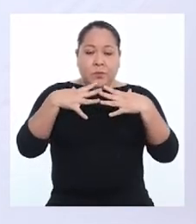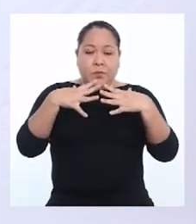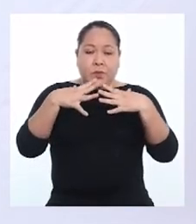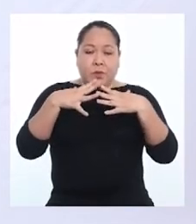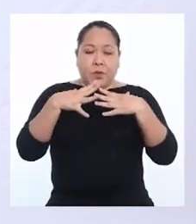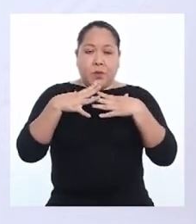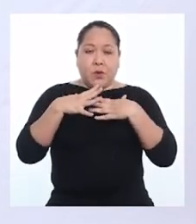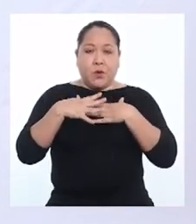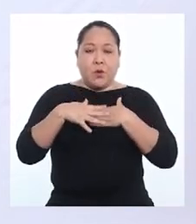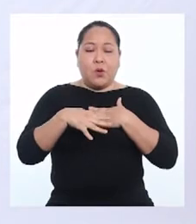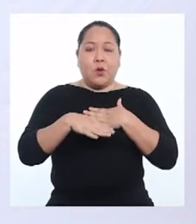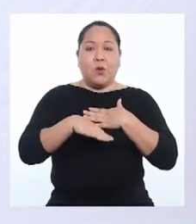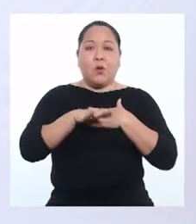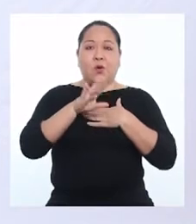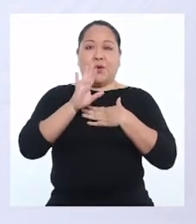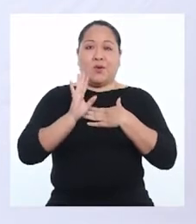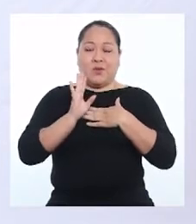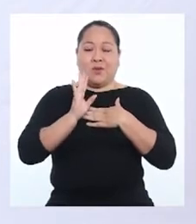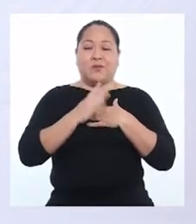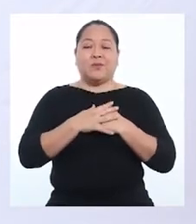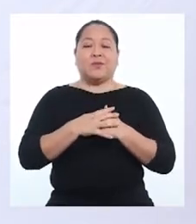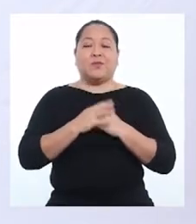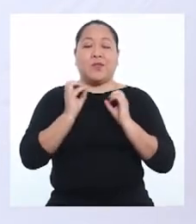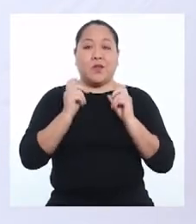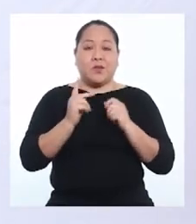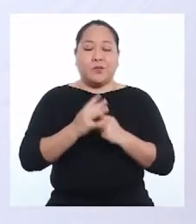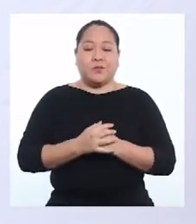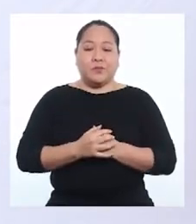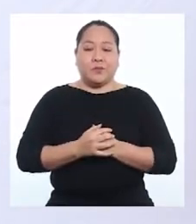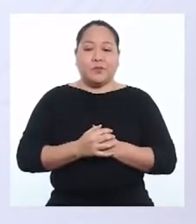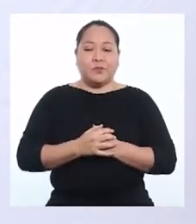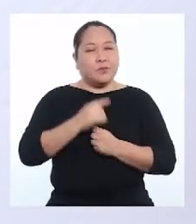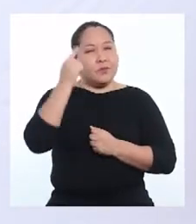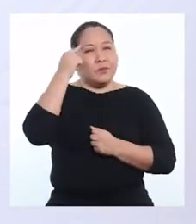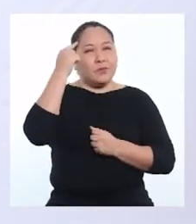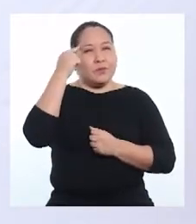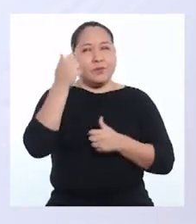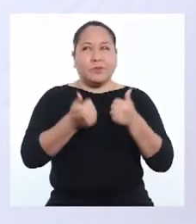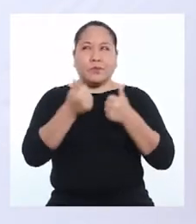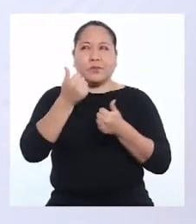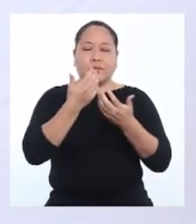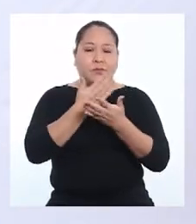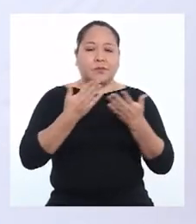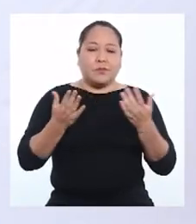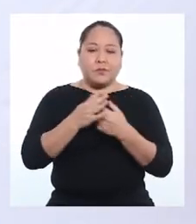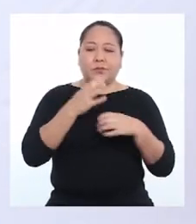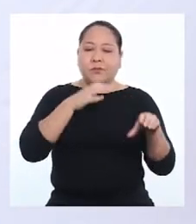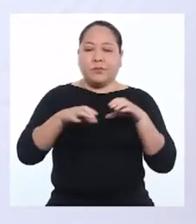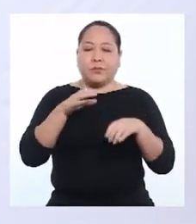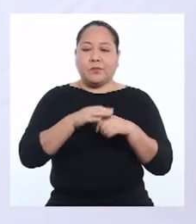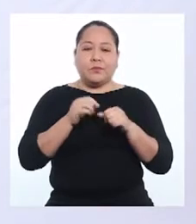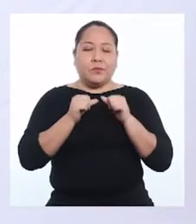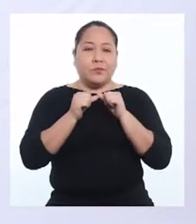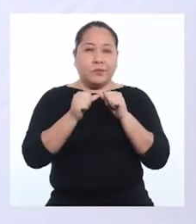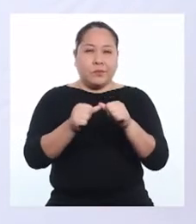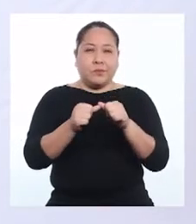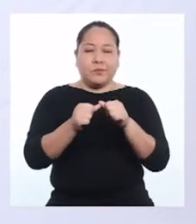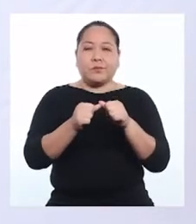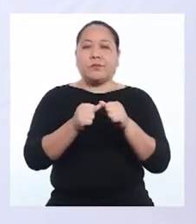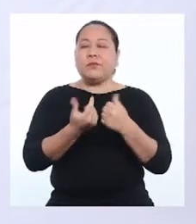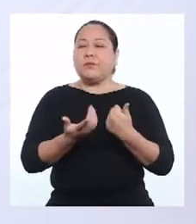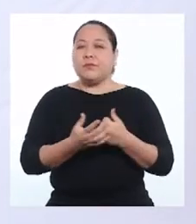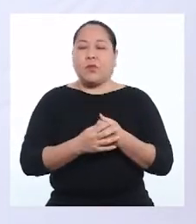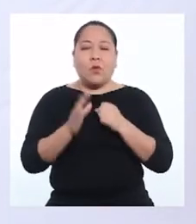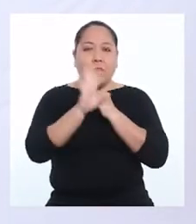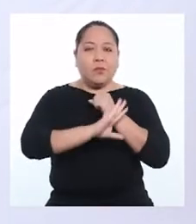subimos. Muy bien. Ahora vamos a idear qué cosas podemos hacer para poder contribuir con nuestro